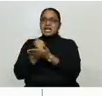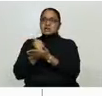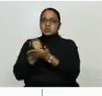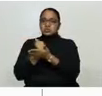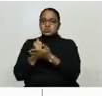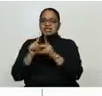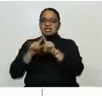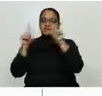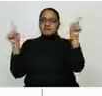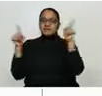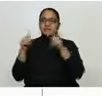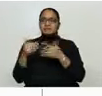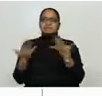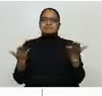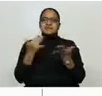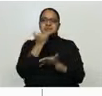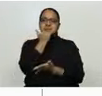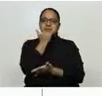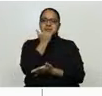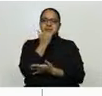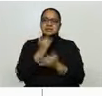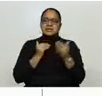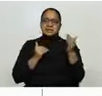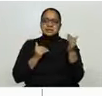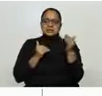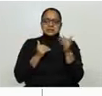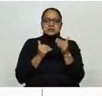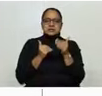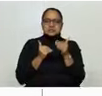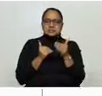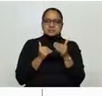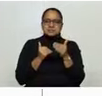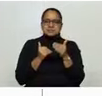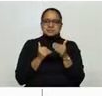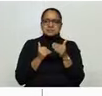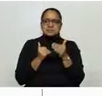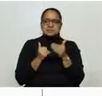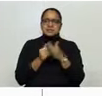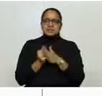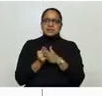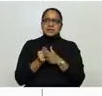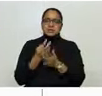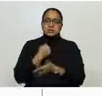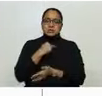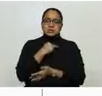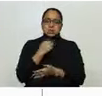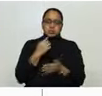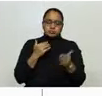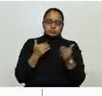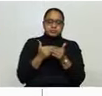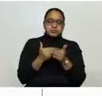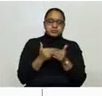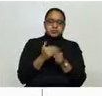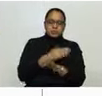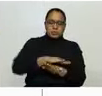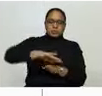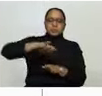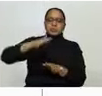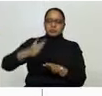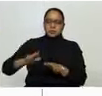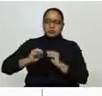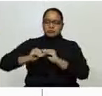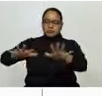Ahora, ¿qué pasó? Se nos acercó. Porque el virus llegó y la diseminación fue inmediata,